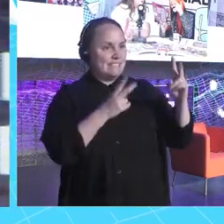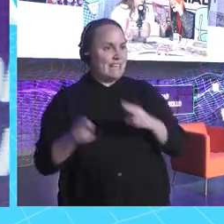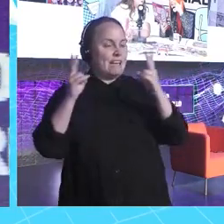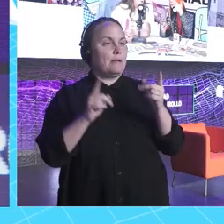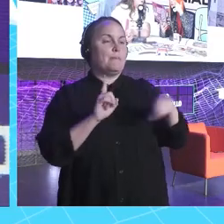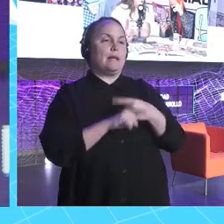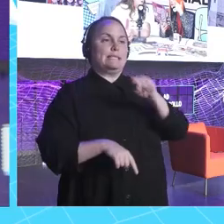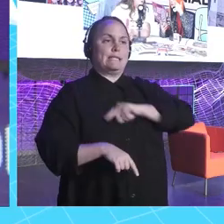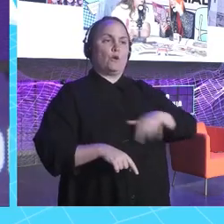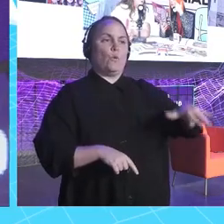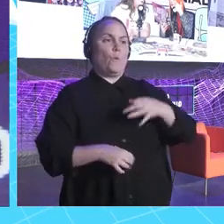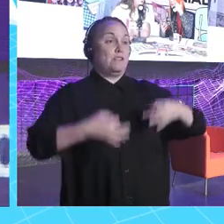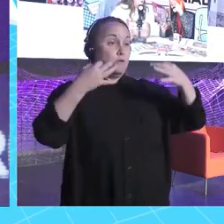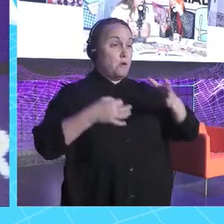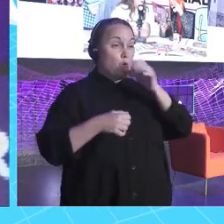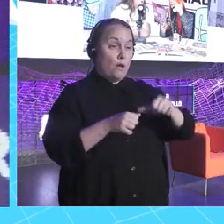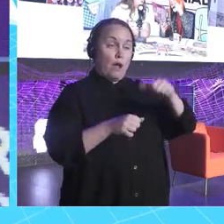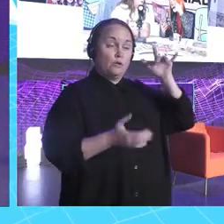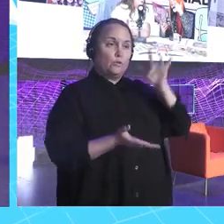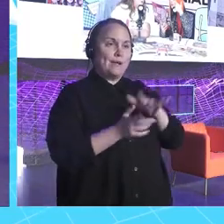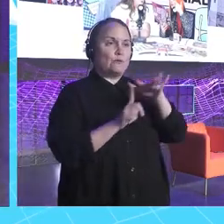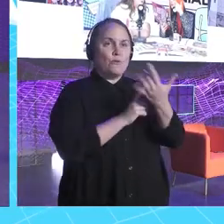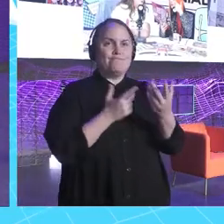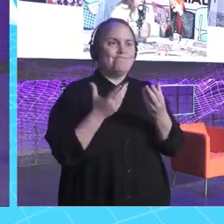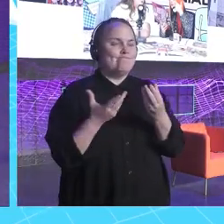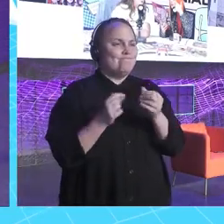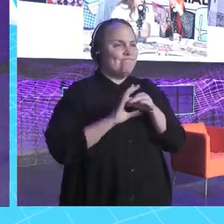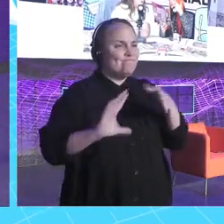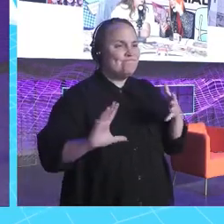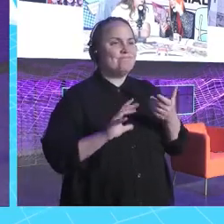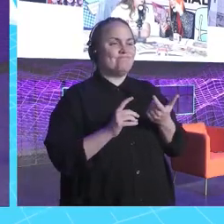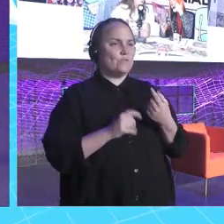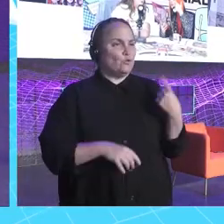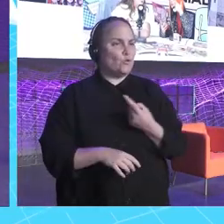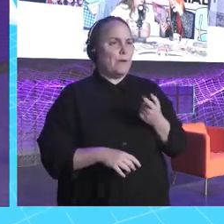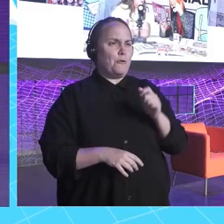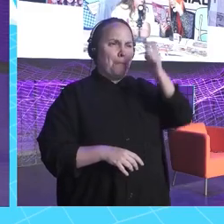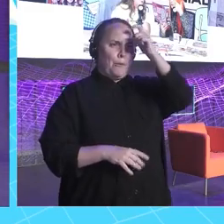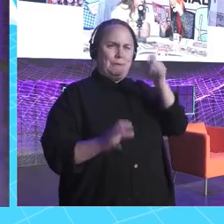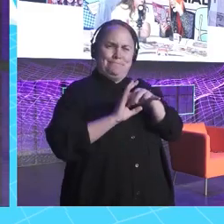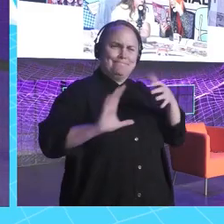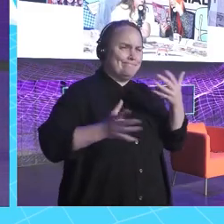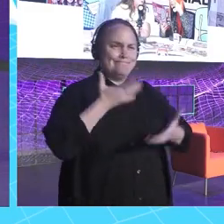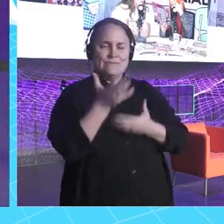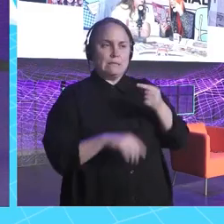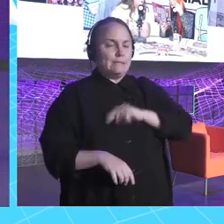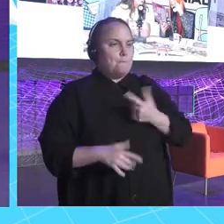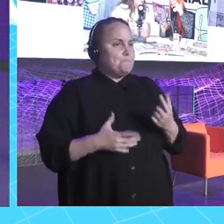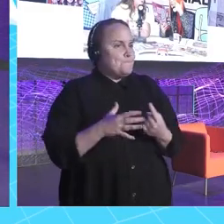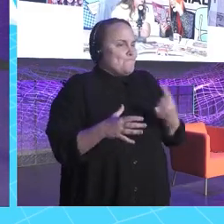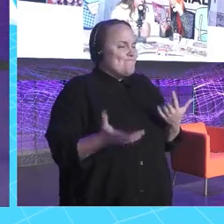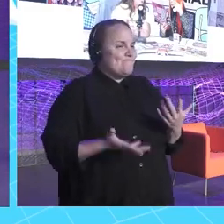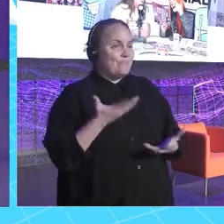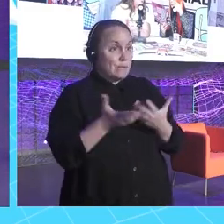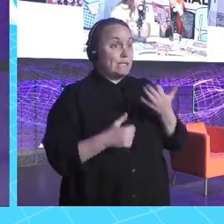seguido... Me he sentido muy fuera de lugar en muchas situaciones y muy sola y muy... de pueblo, bla, bla, bla, bla. Entonces, me he sentido como fuera de lugar. Pues he